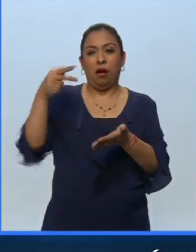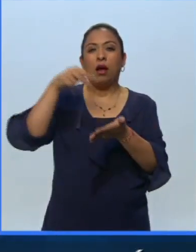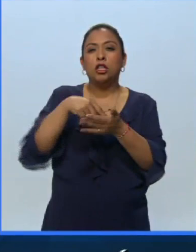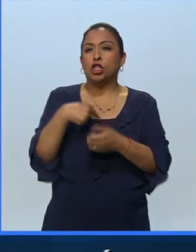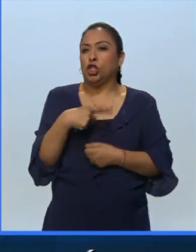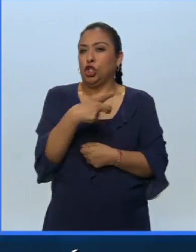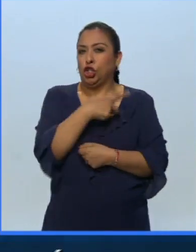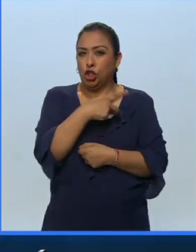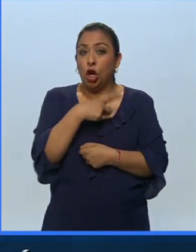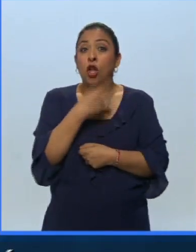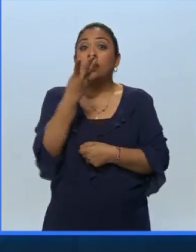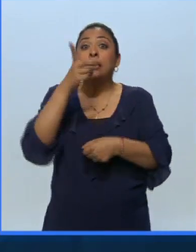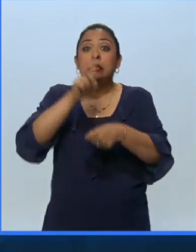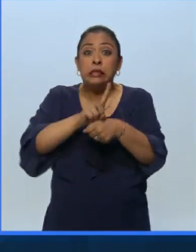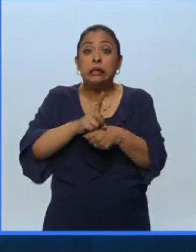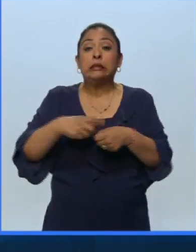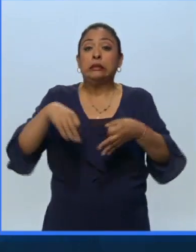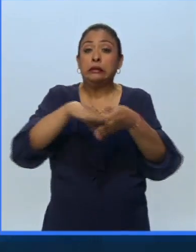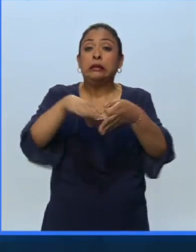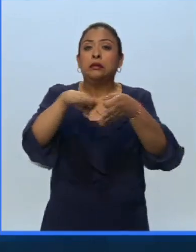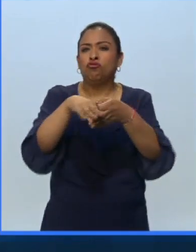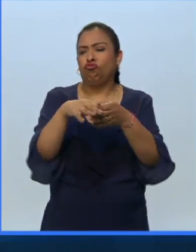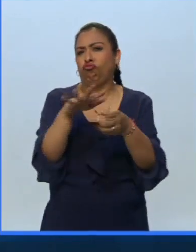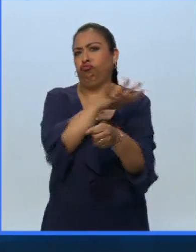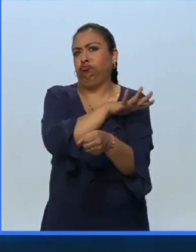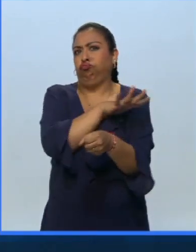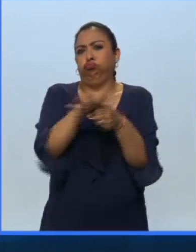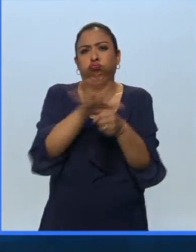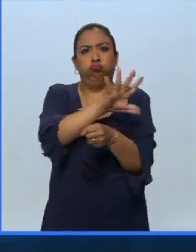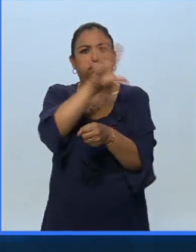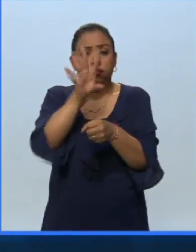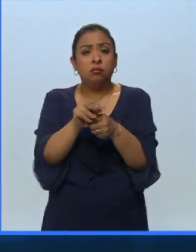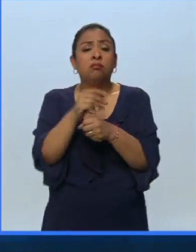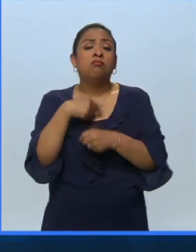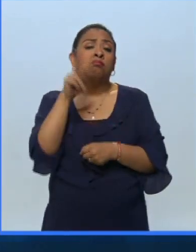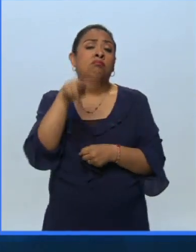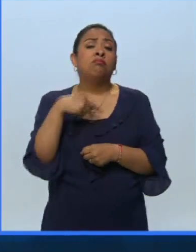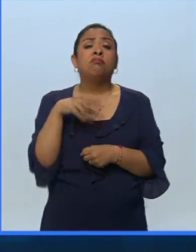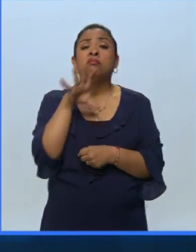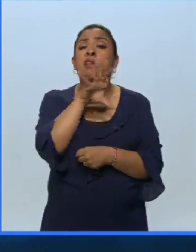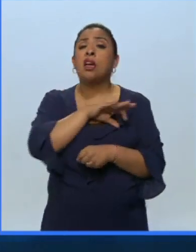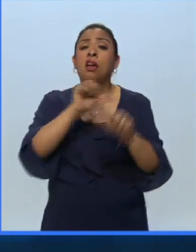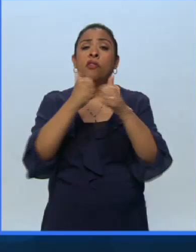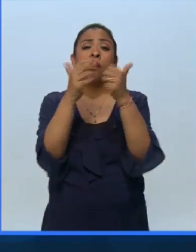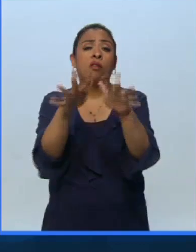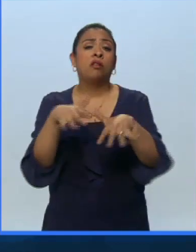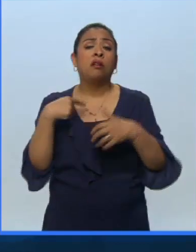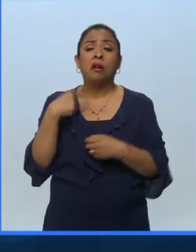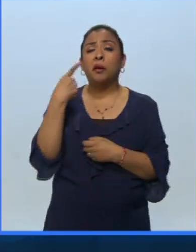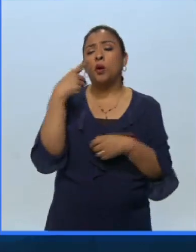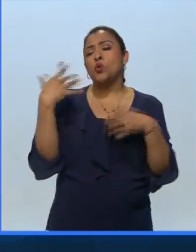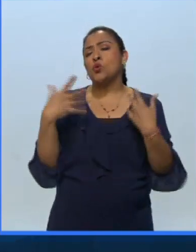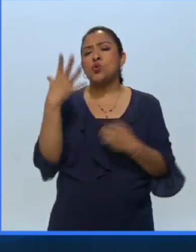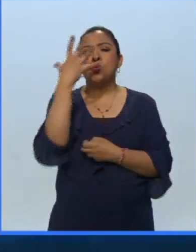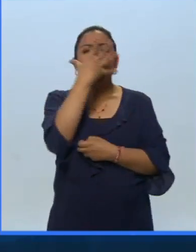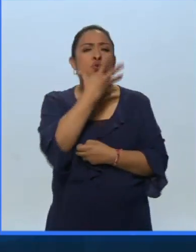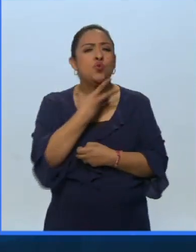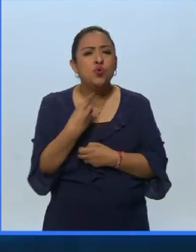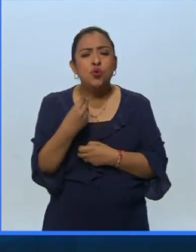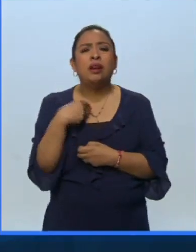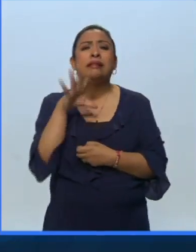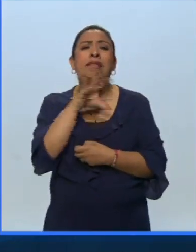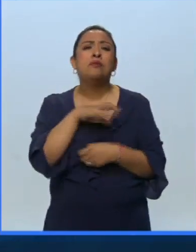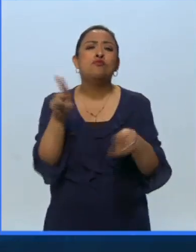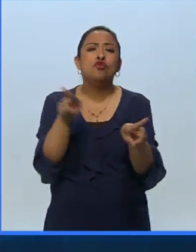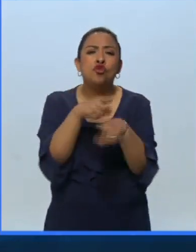solitario. Tuvimos tres días seguidos, con un lleno total. Así que me encanta, me encanta el Auditorio. Lo encuentro maravilloso. Me encanta compartir